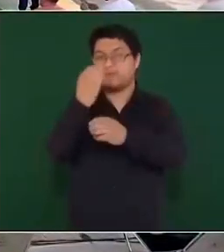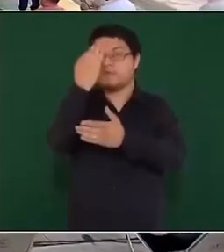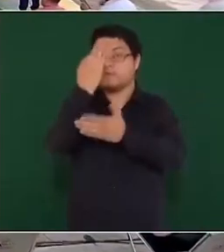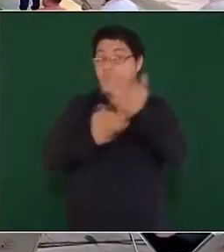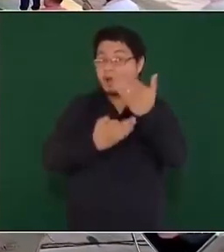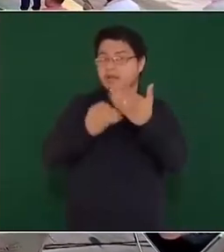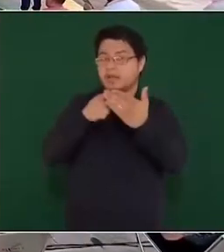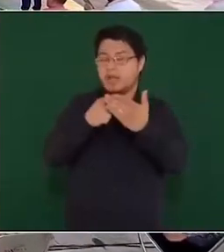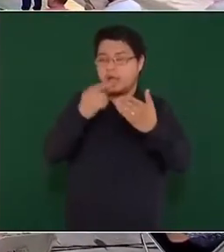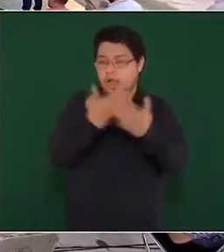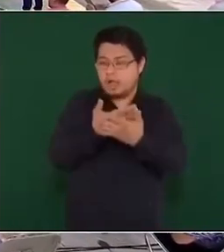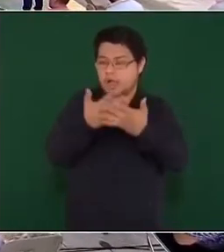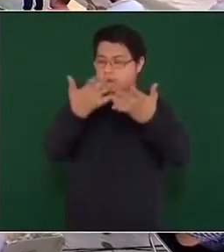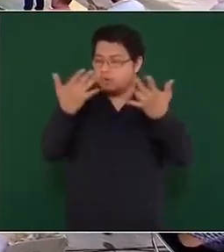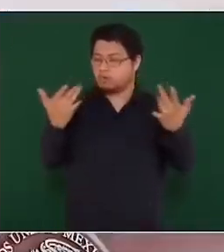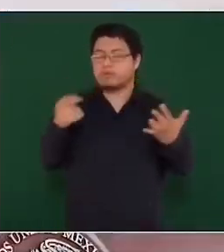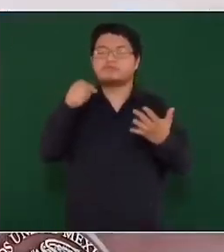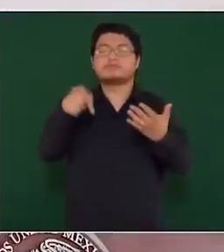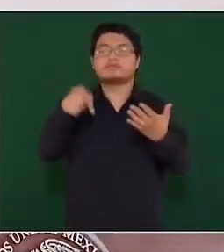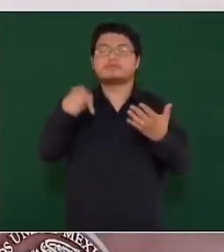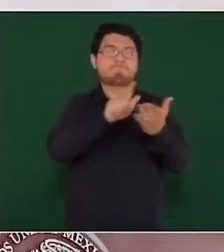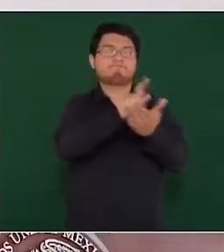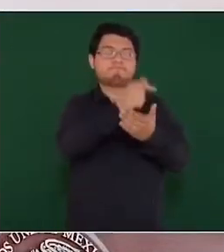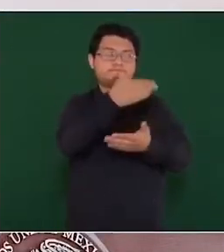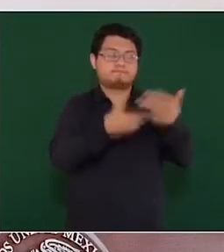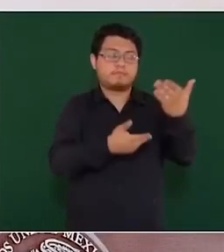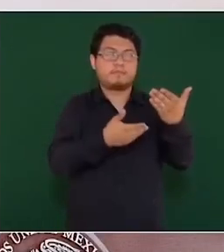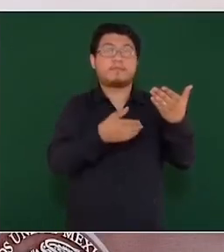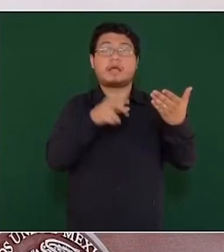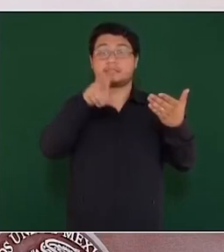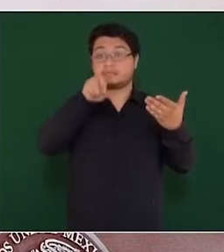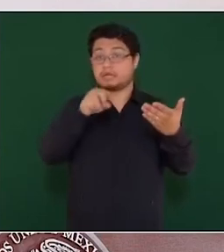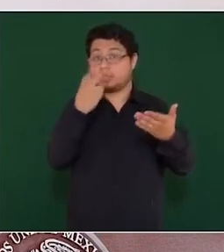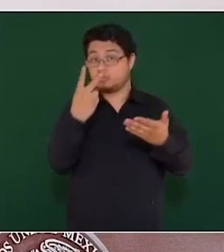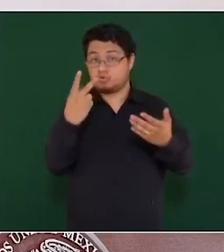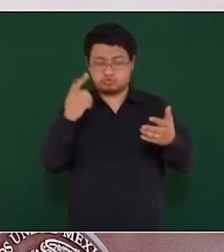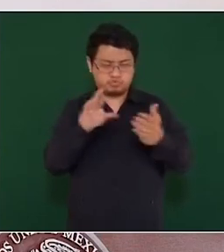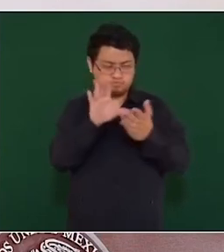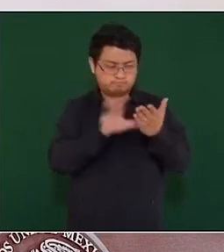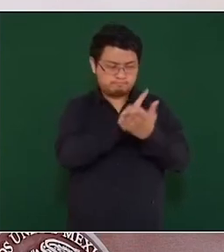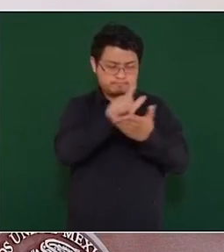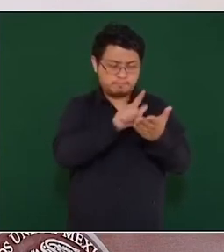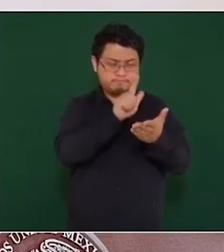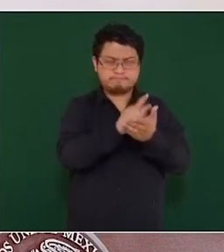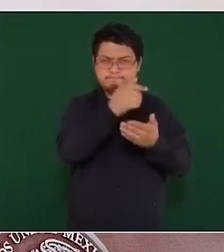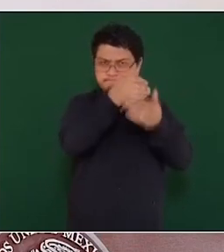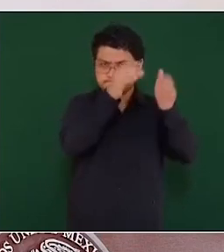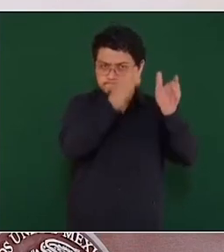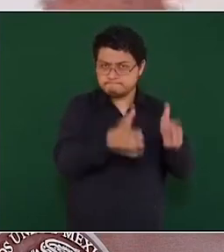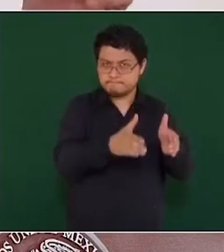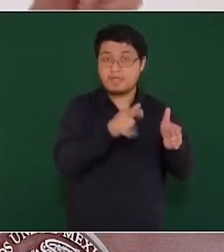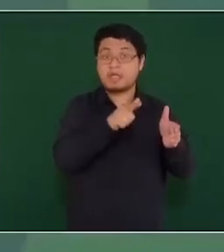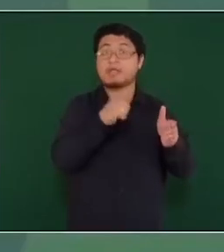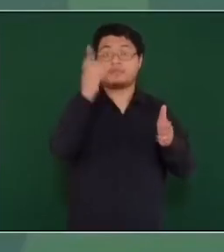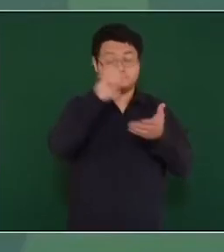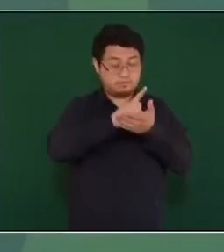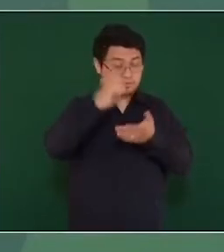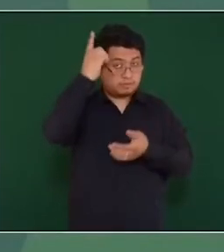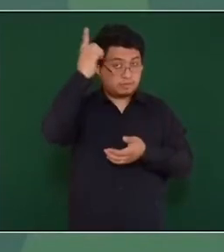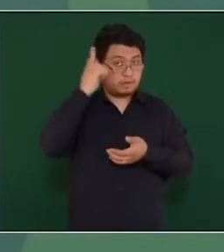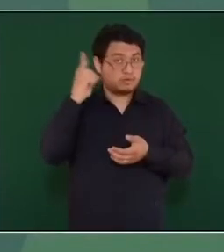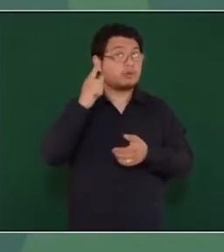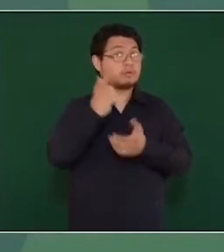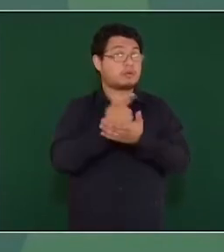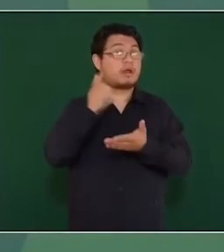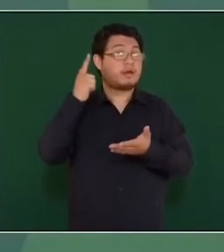nada más la penalidad, pero ya en los 32 códigos penales locales está considerado como un delito grave. Ahora bien,